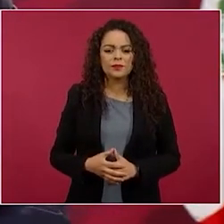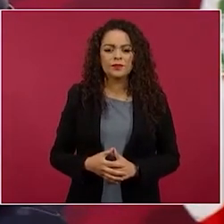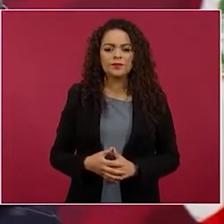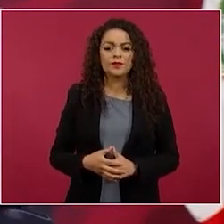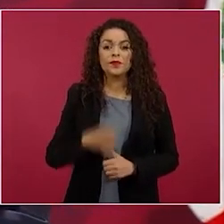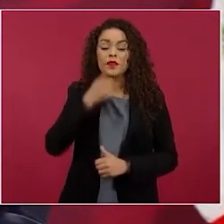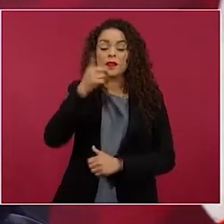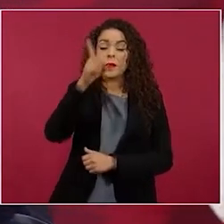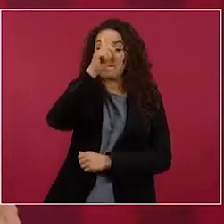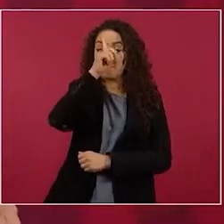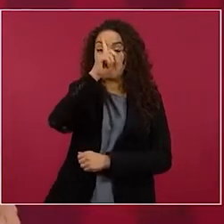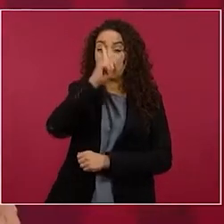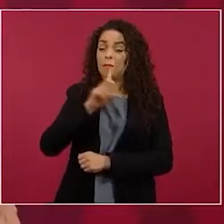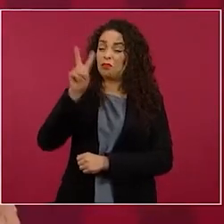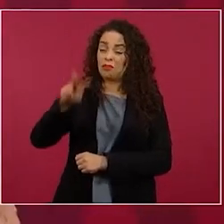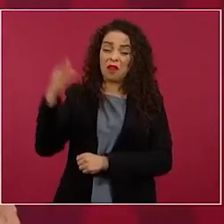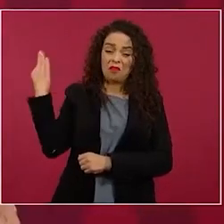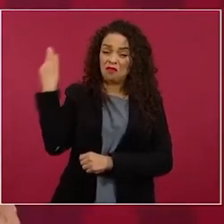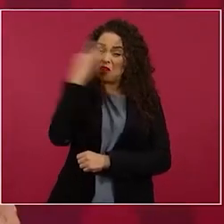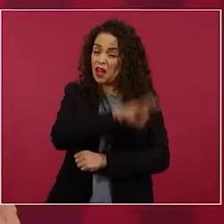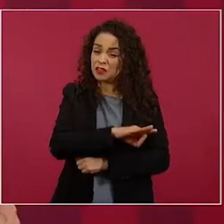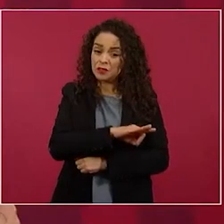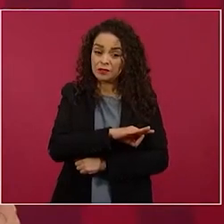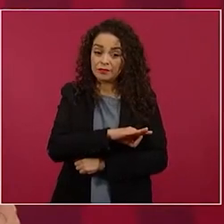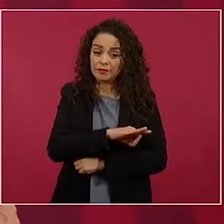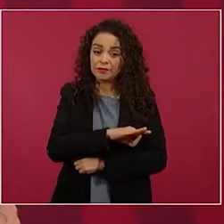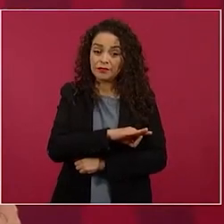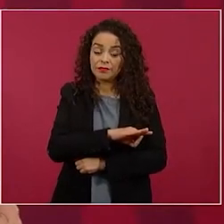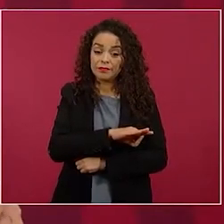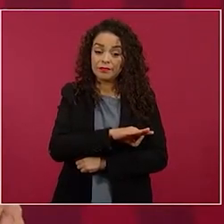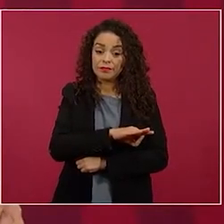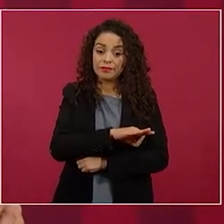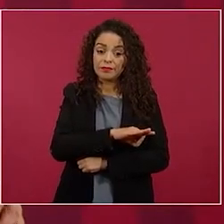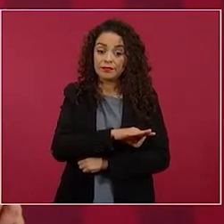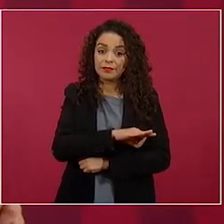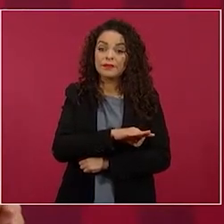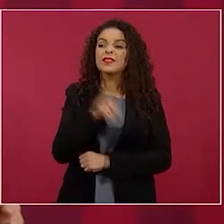mentirosos y falsarios de que